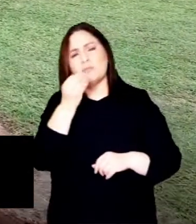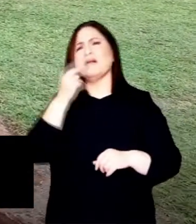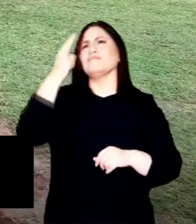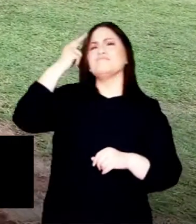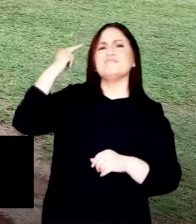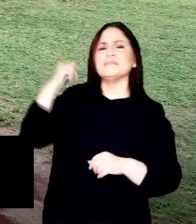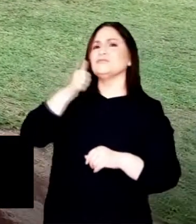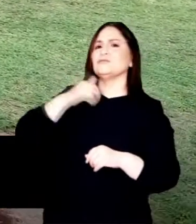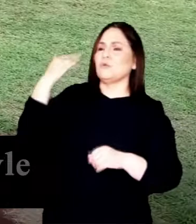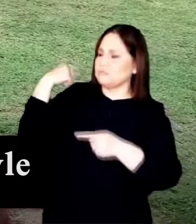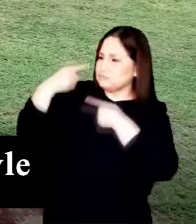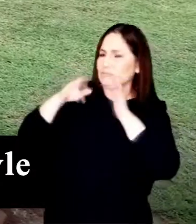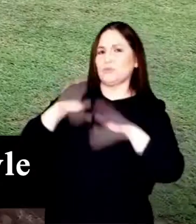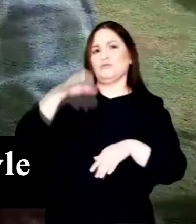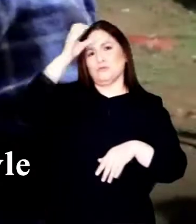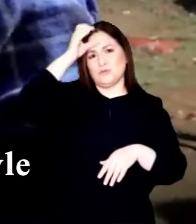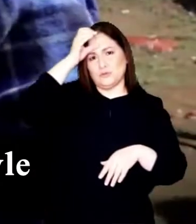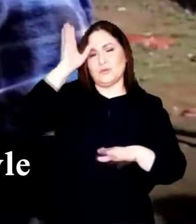yo la